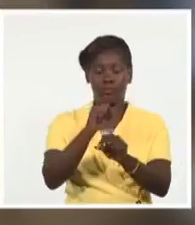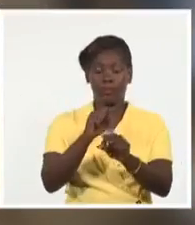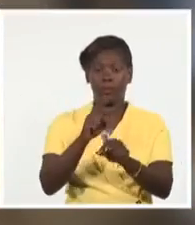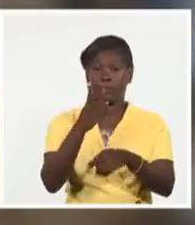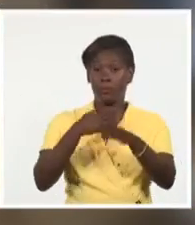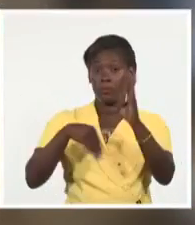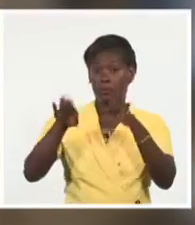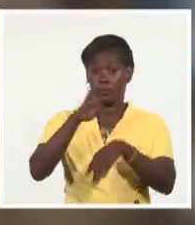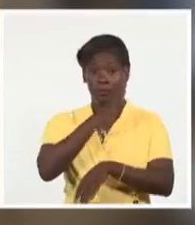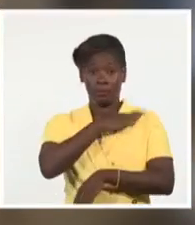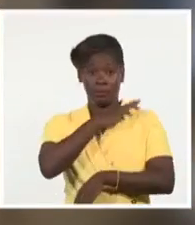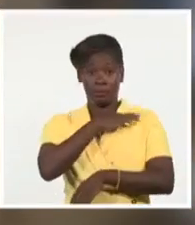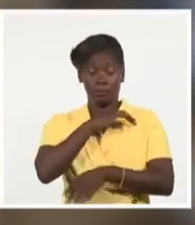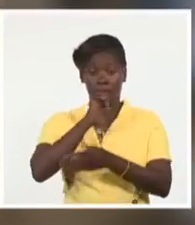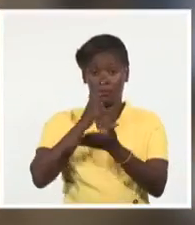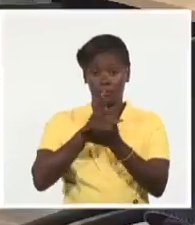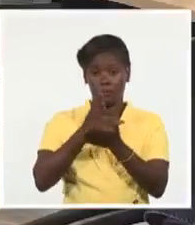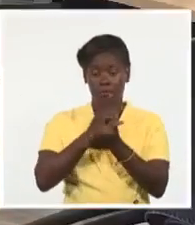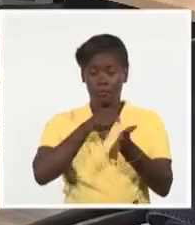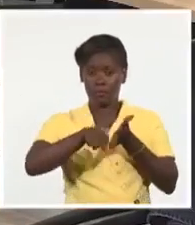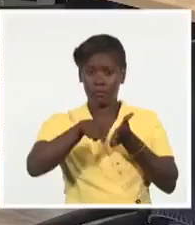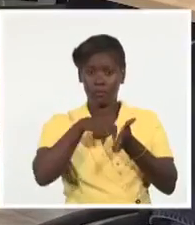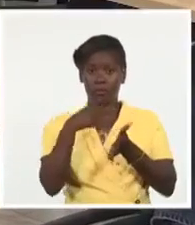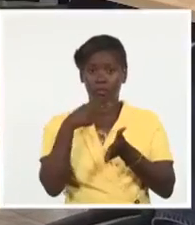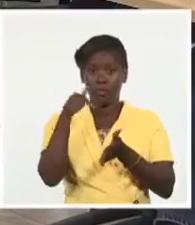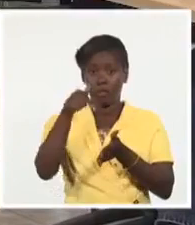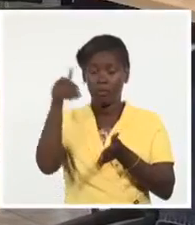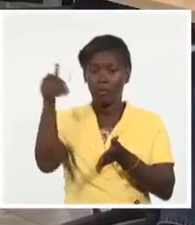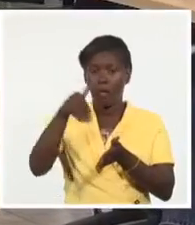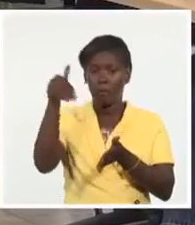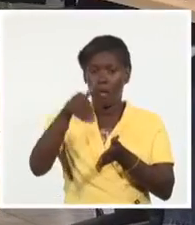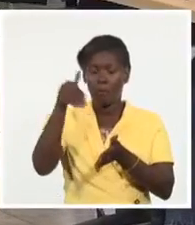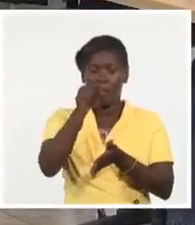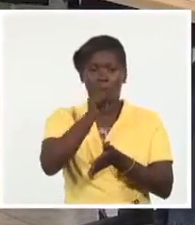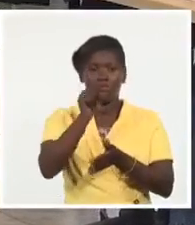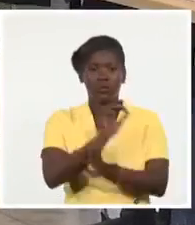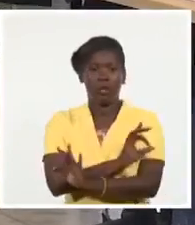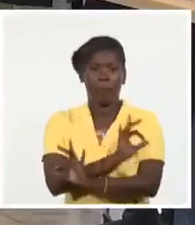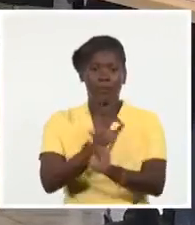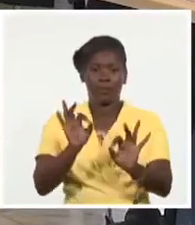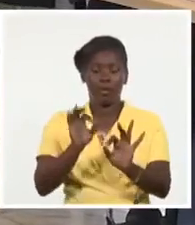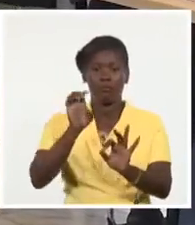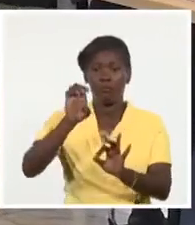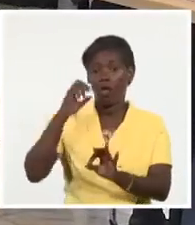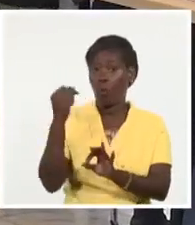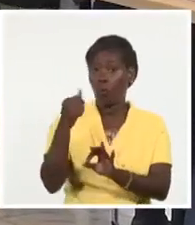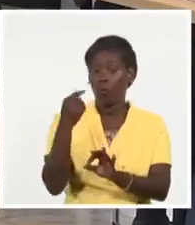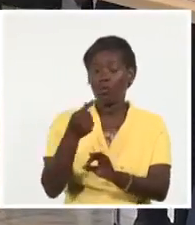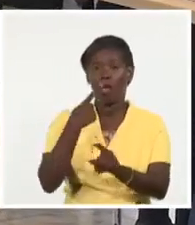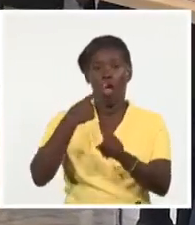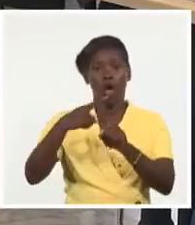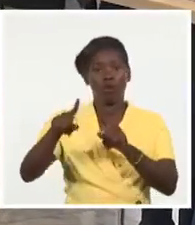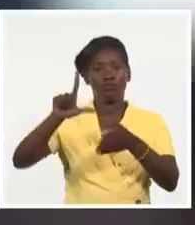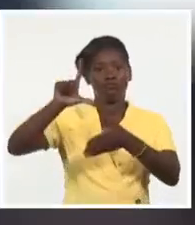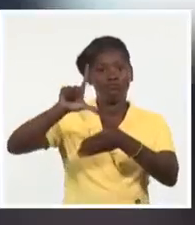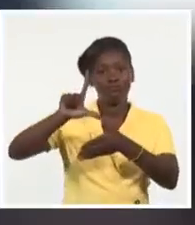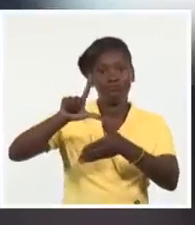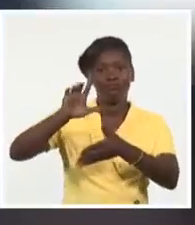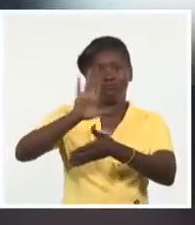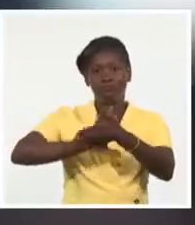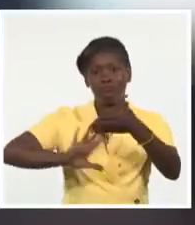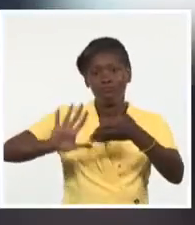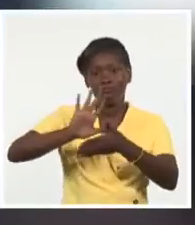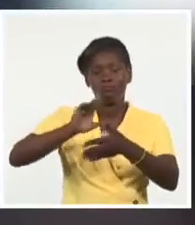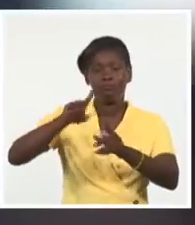informó en Twitter que en el evento participan especialistas de la Comisión Económica para América Latina y el Caribe y del programa de Naciones